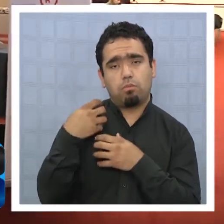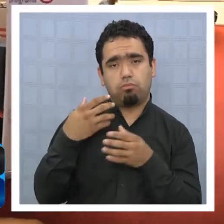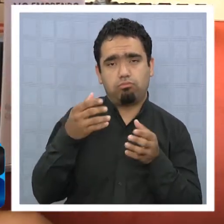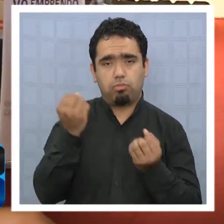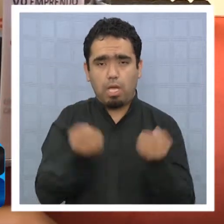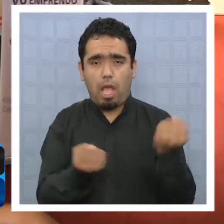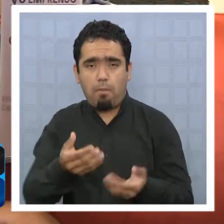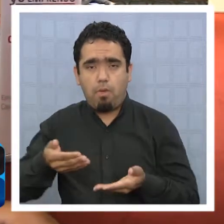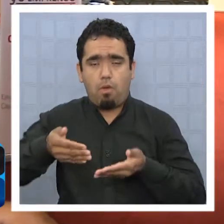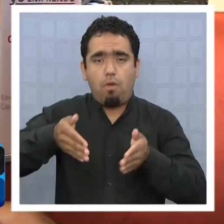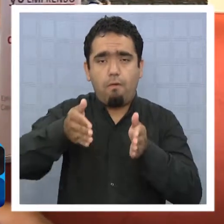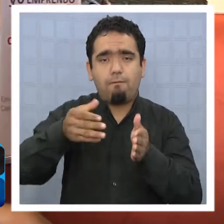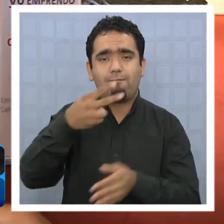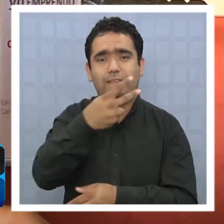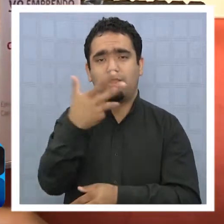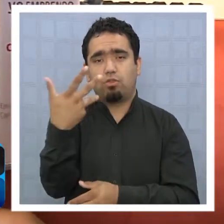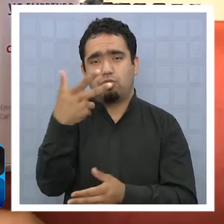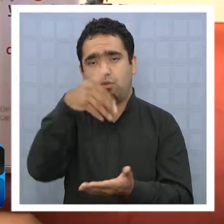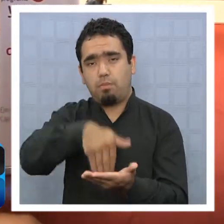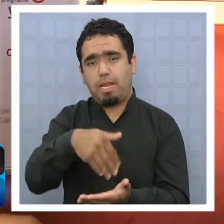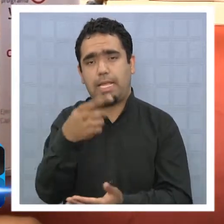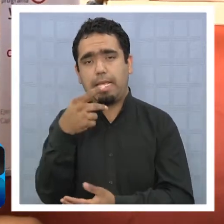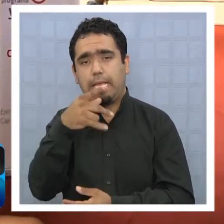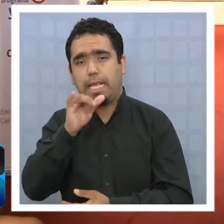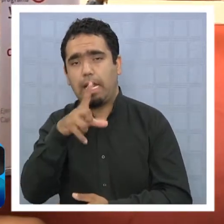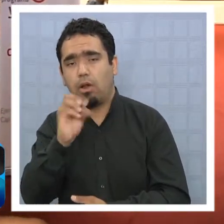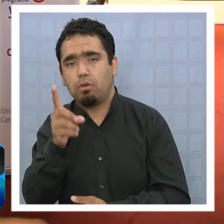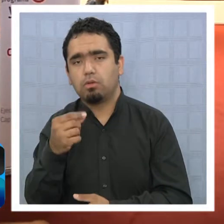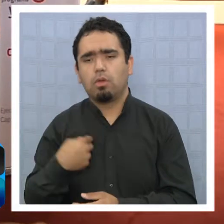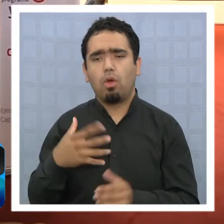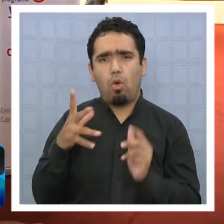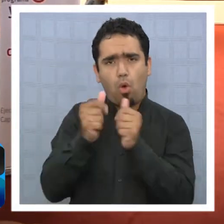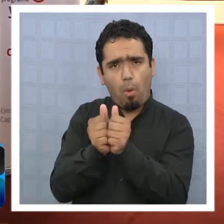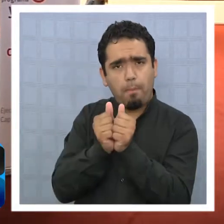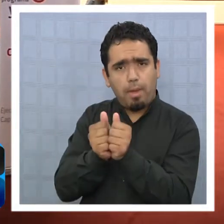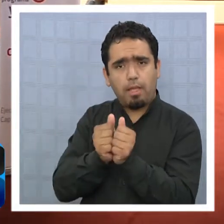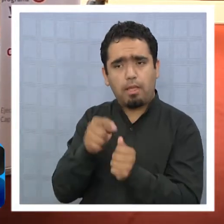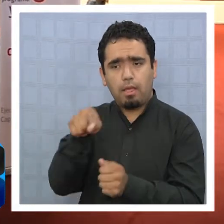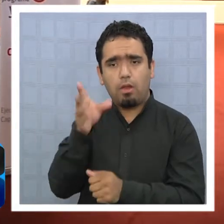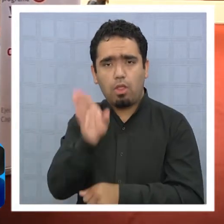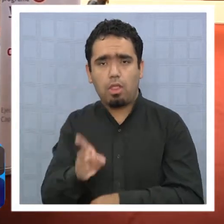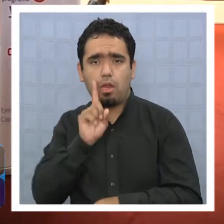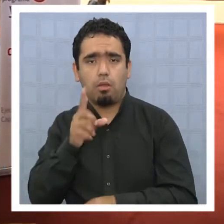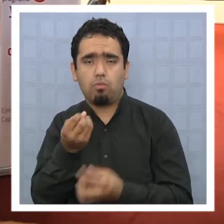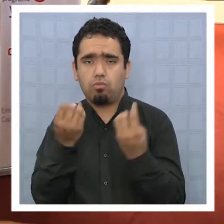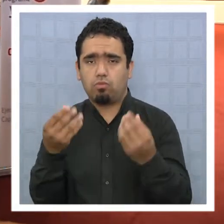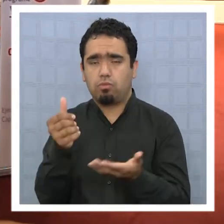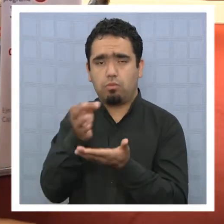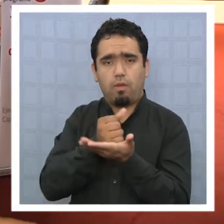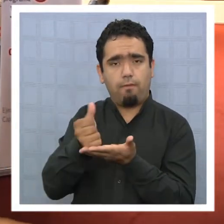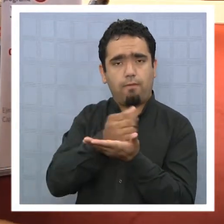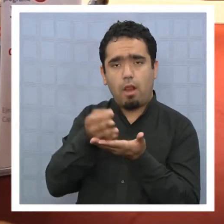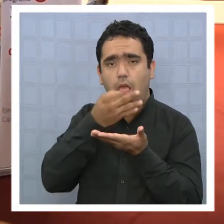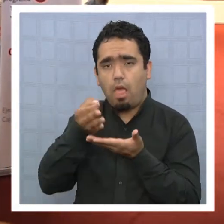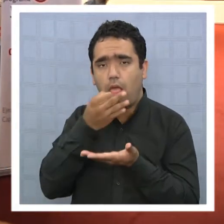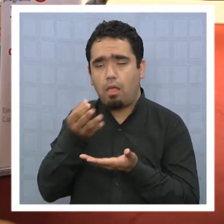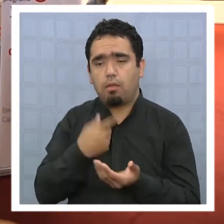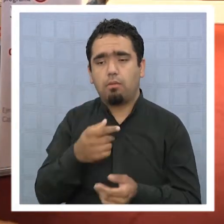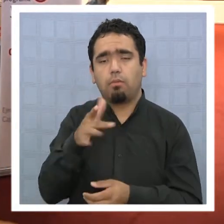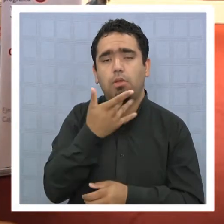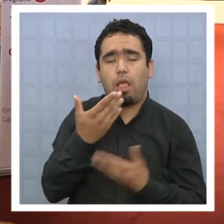espinazo. Y como tengo un compañero recién andado, así con un montón de pastillas, eso es lo que tomamos. Para el cansancio, para